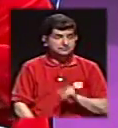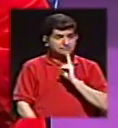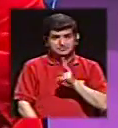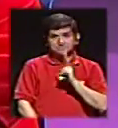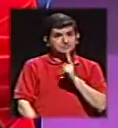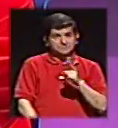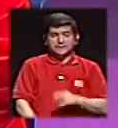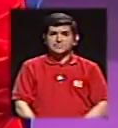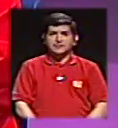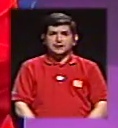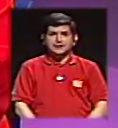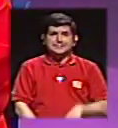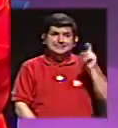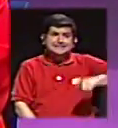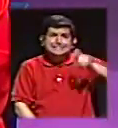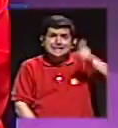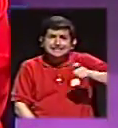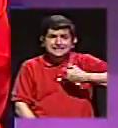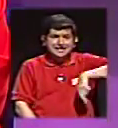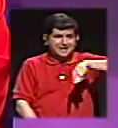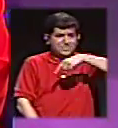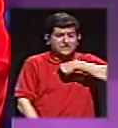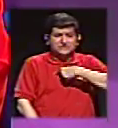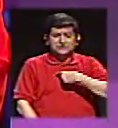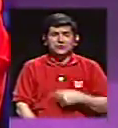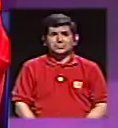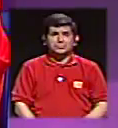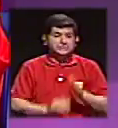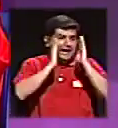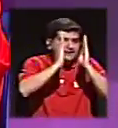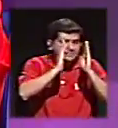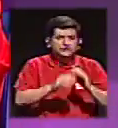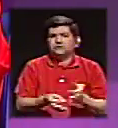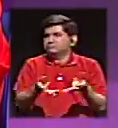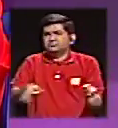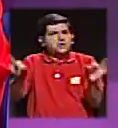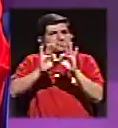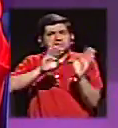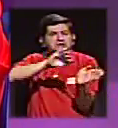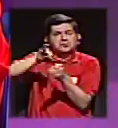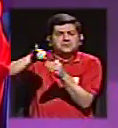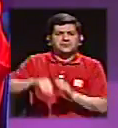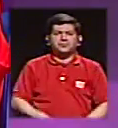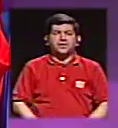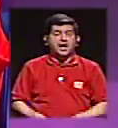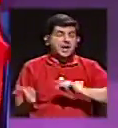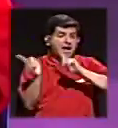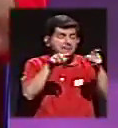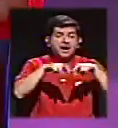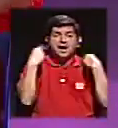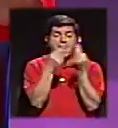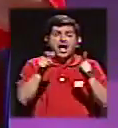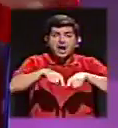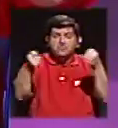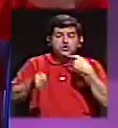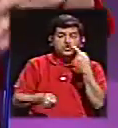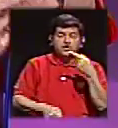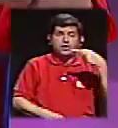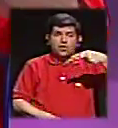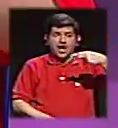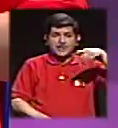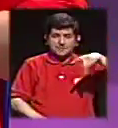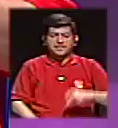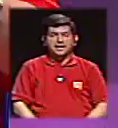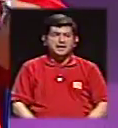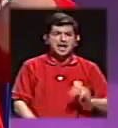que definitivamente lo urgente nos quita tiempo para lo importante. ¿Verdad? O sea, como dice Ani, se va a la conferencia de prensa, entonces desde la presidenta,